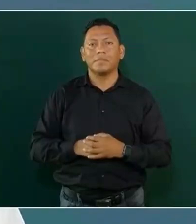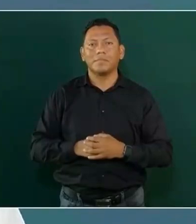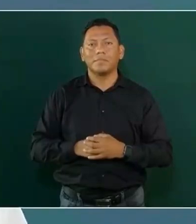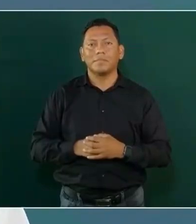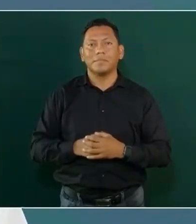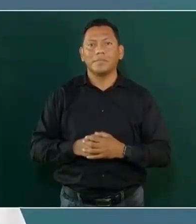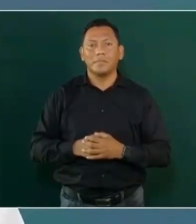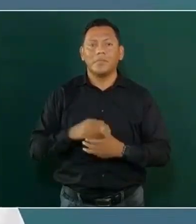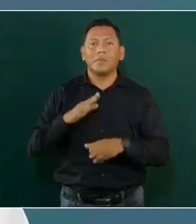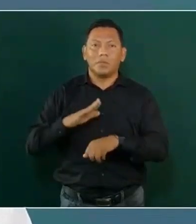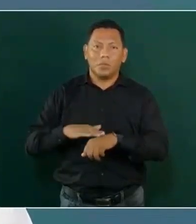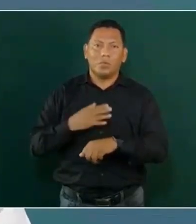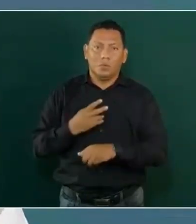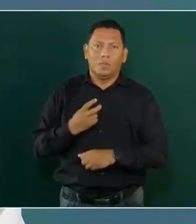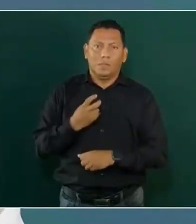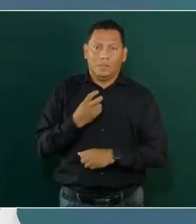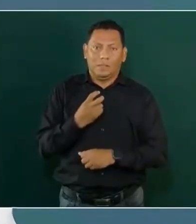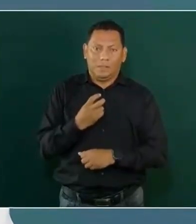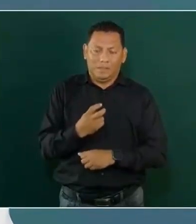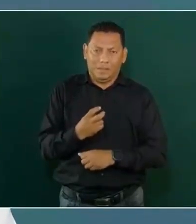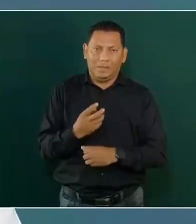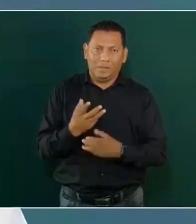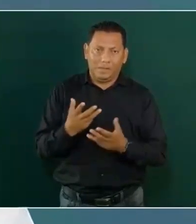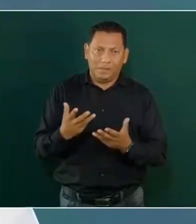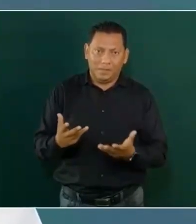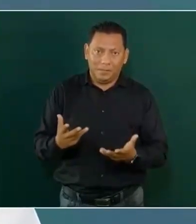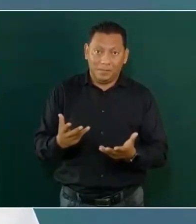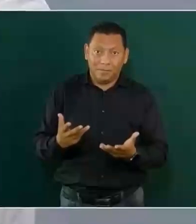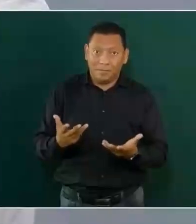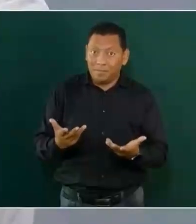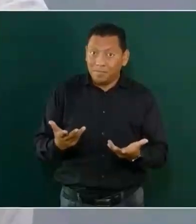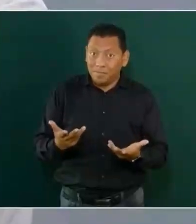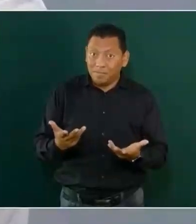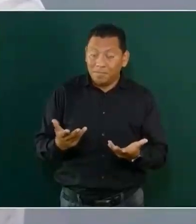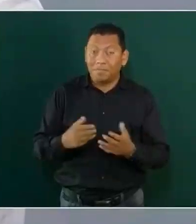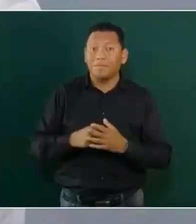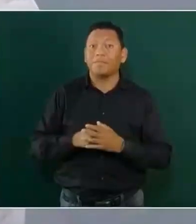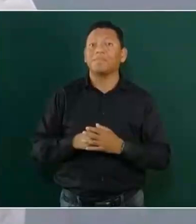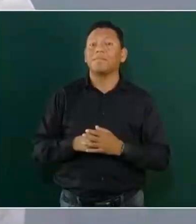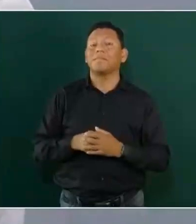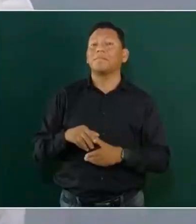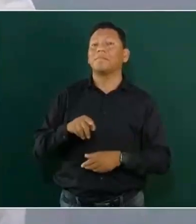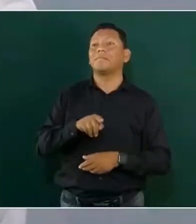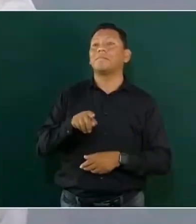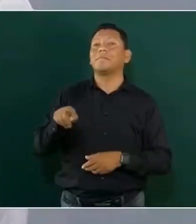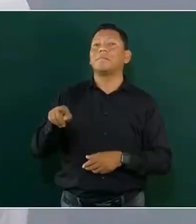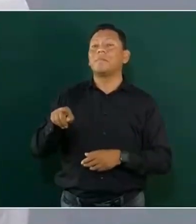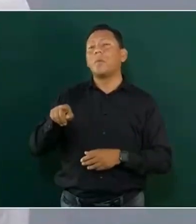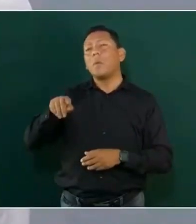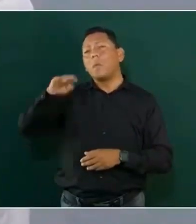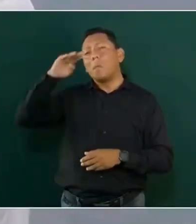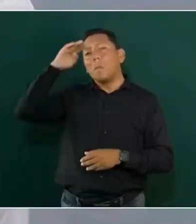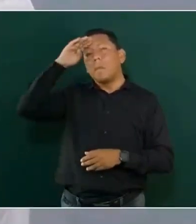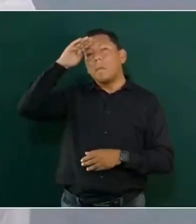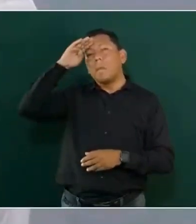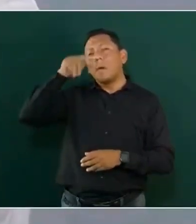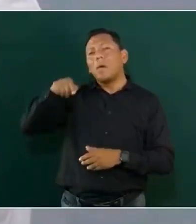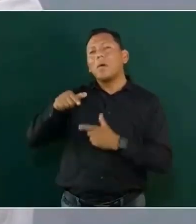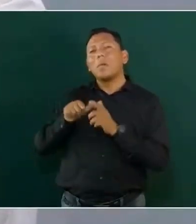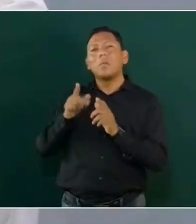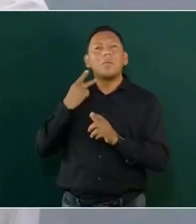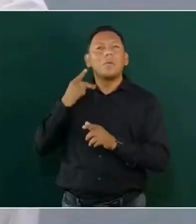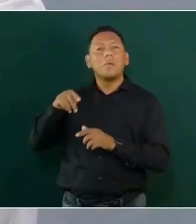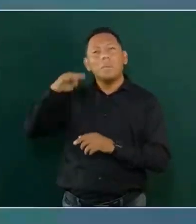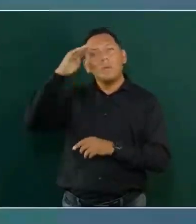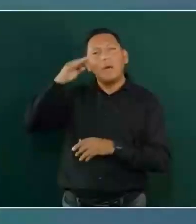Por eso, que ni estén soñando de